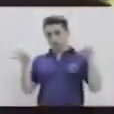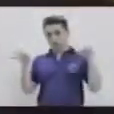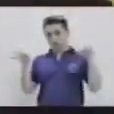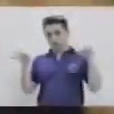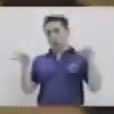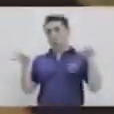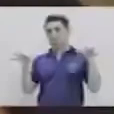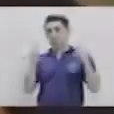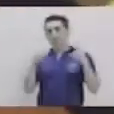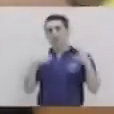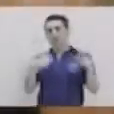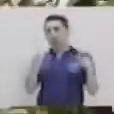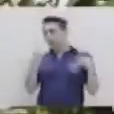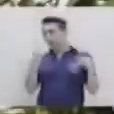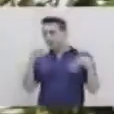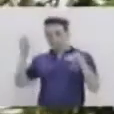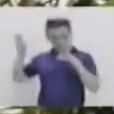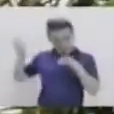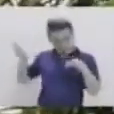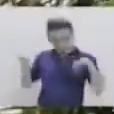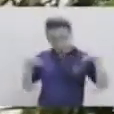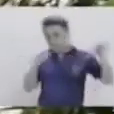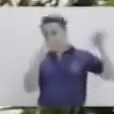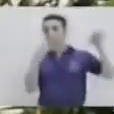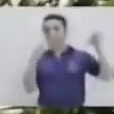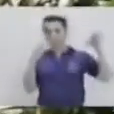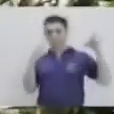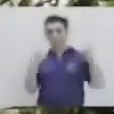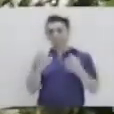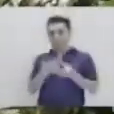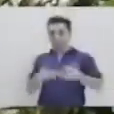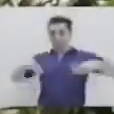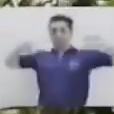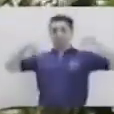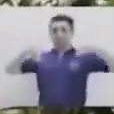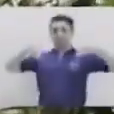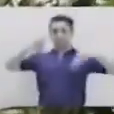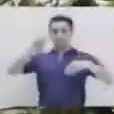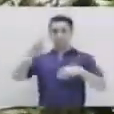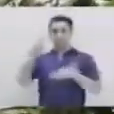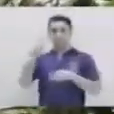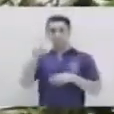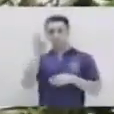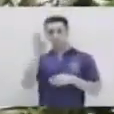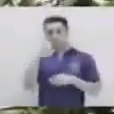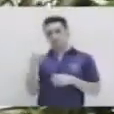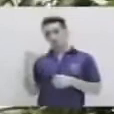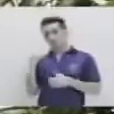como que si nos estuviéramos comiendo el pedazo de sandía o el gajo de sandía.